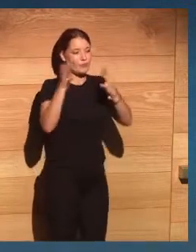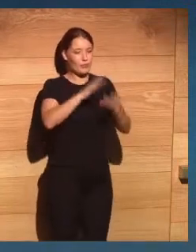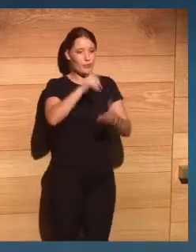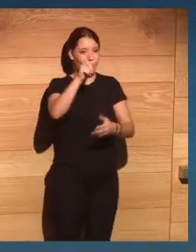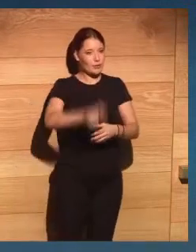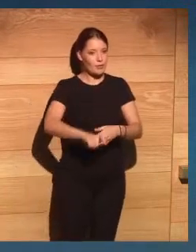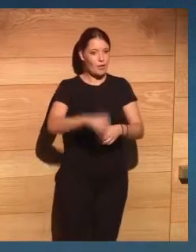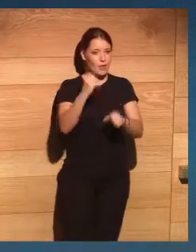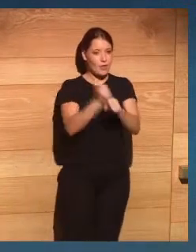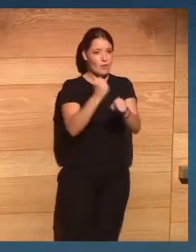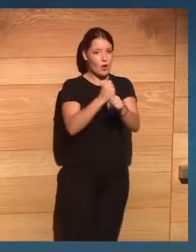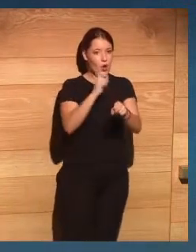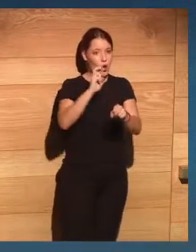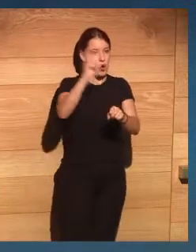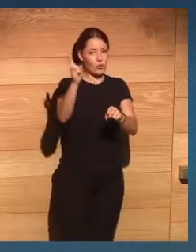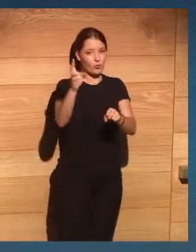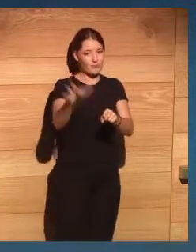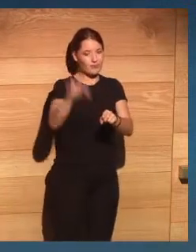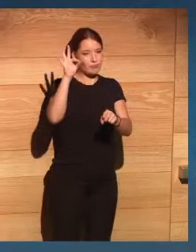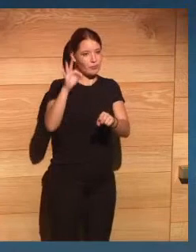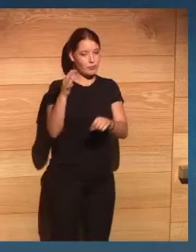reubicación laboral